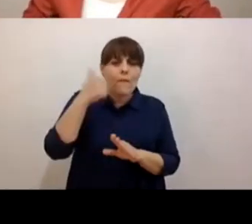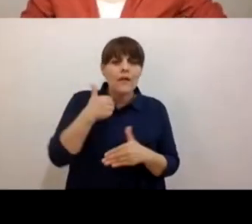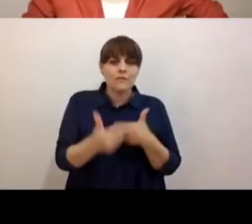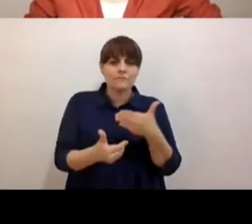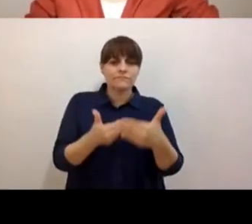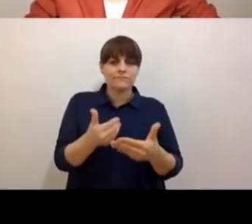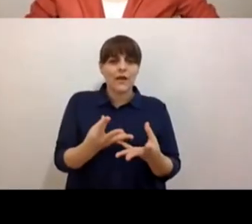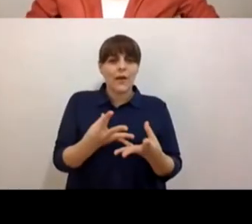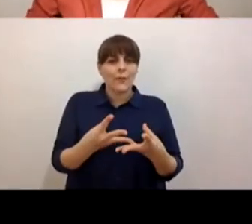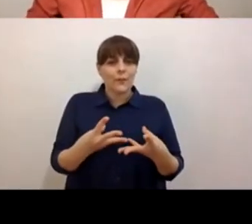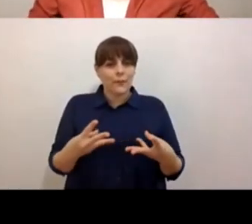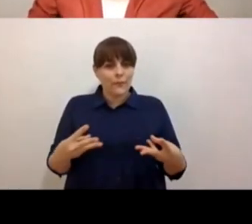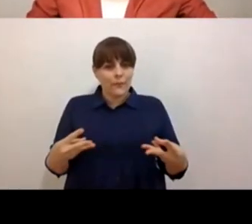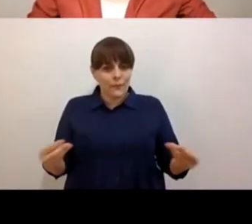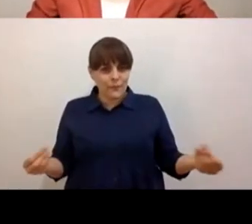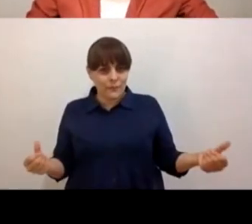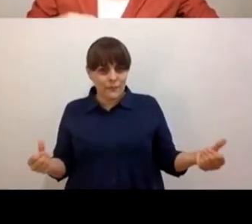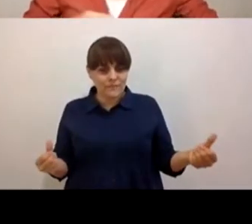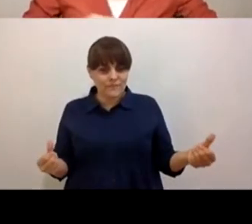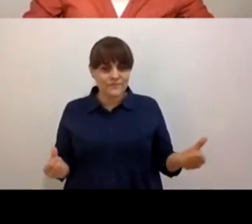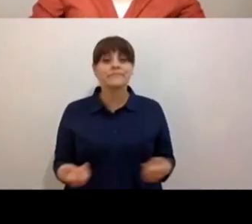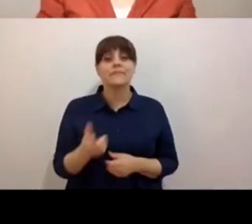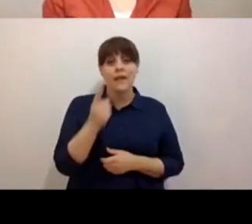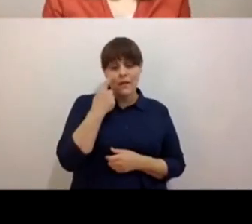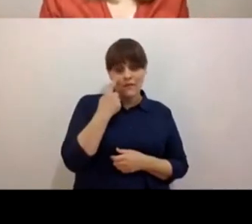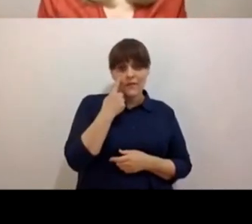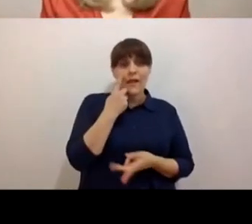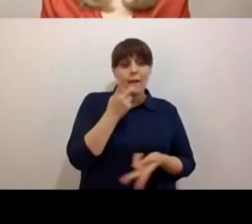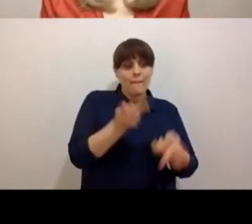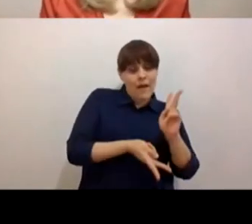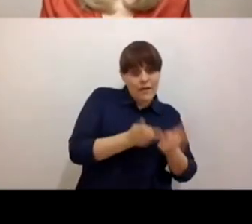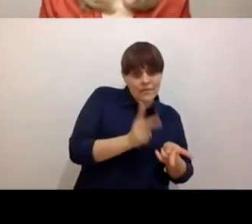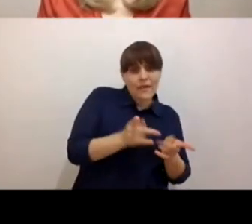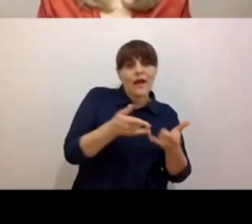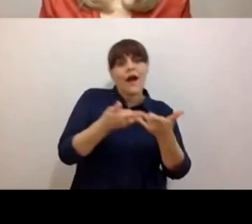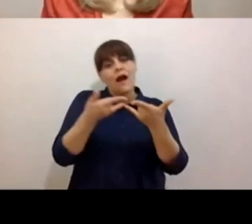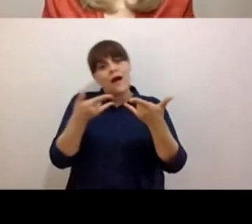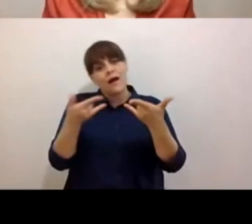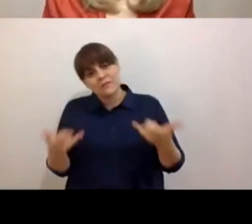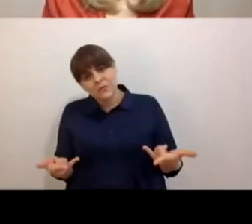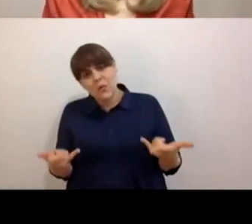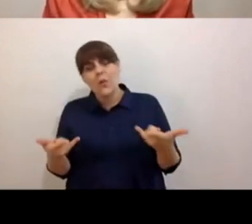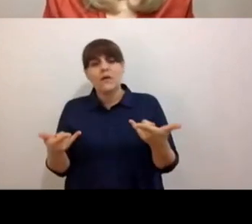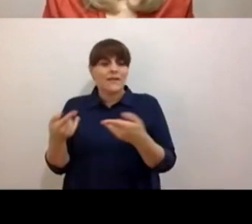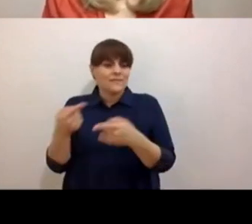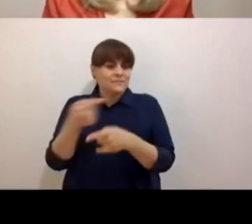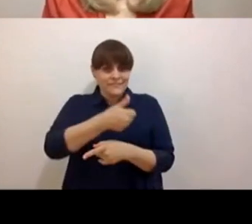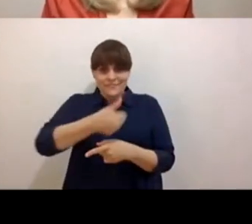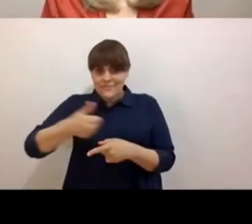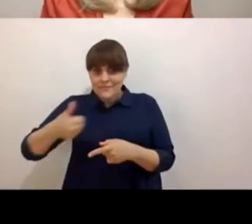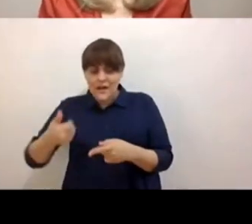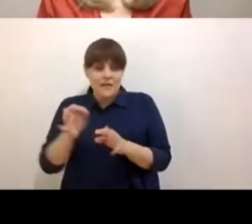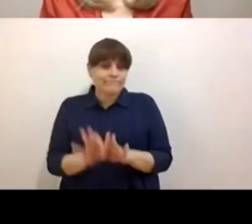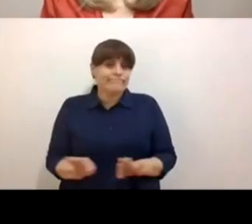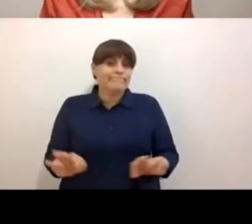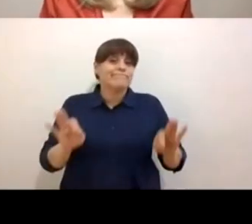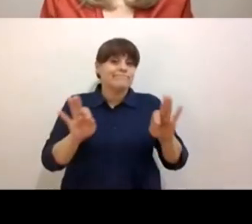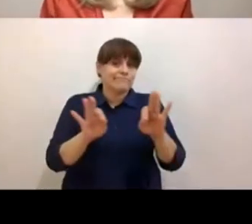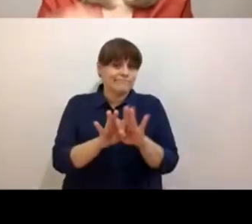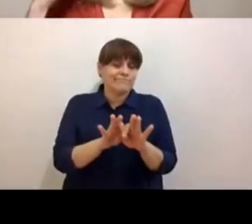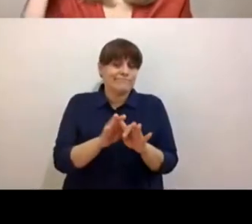las niñas, en ese caso, además del diálogo, los cuentos, las historietas, son recursos muy importantes que